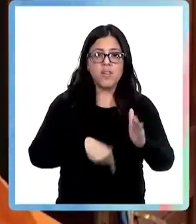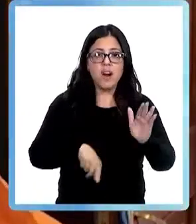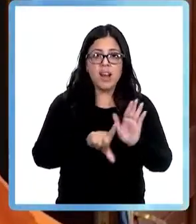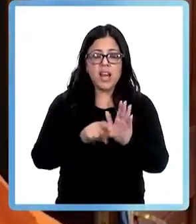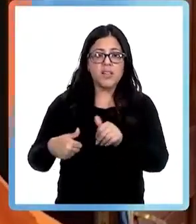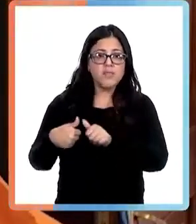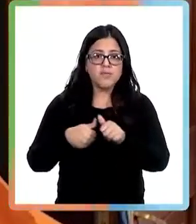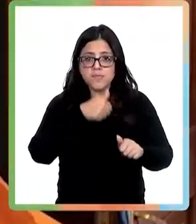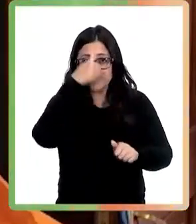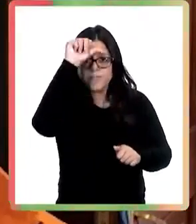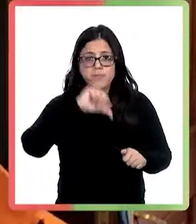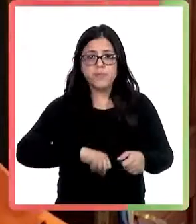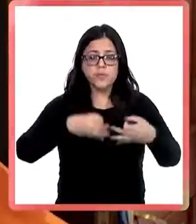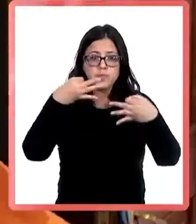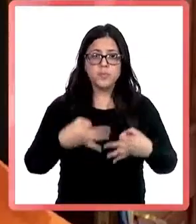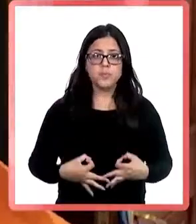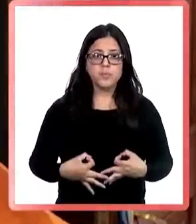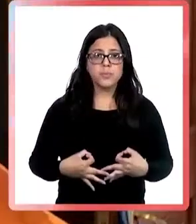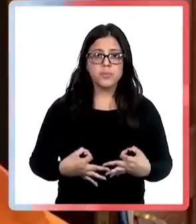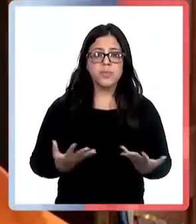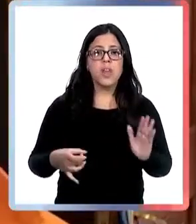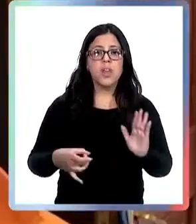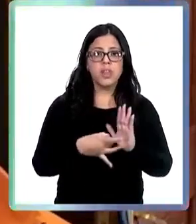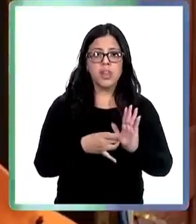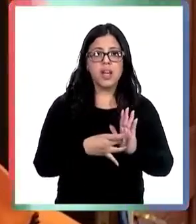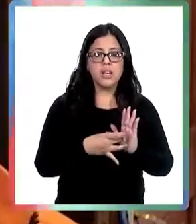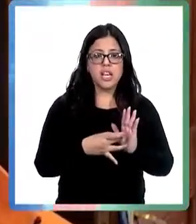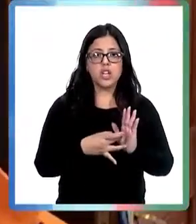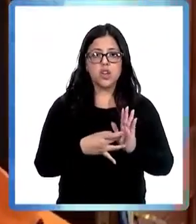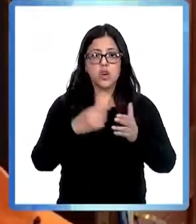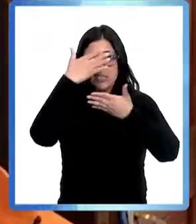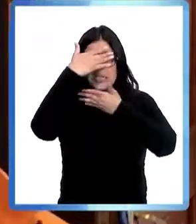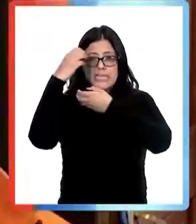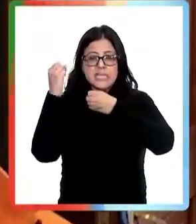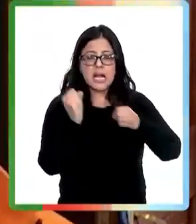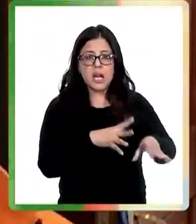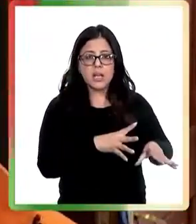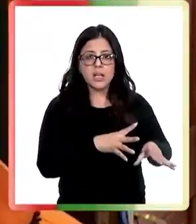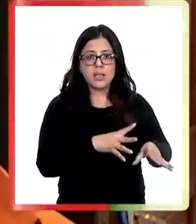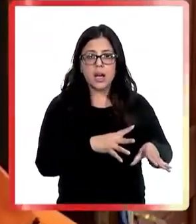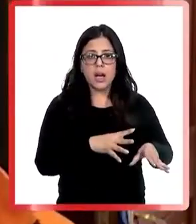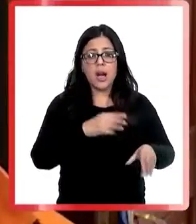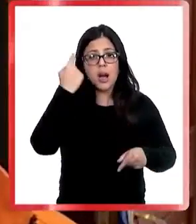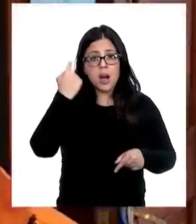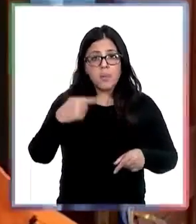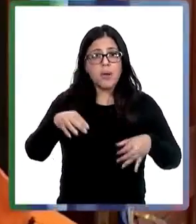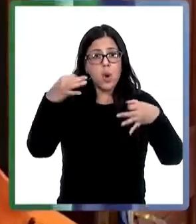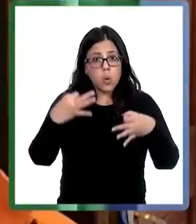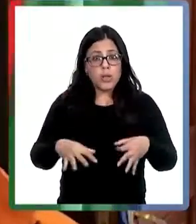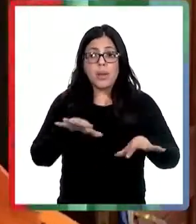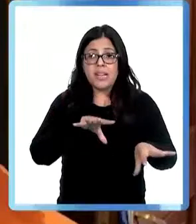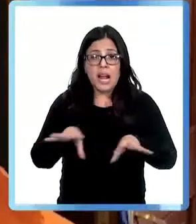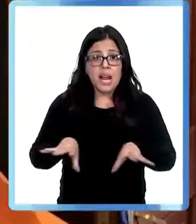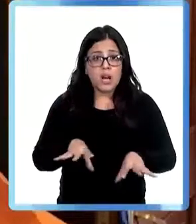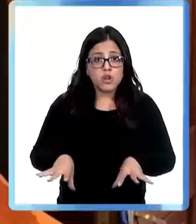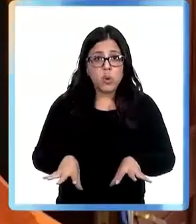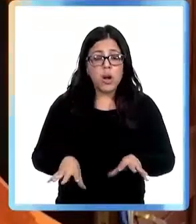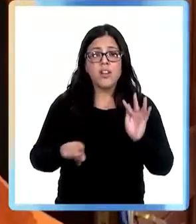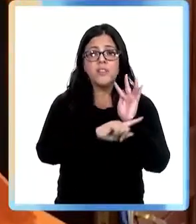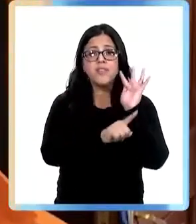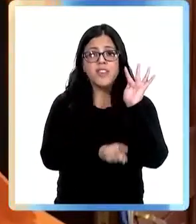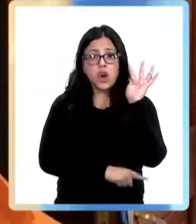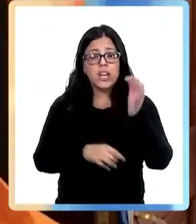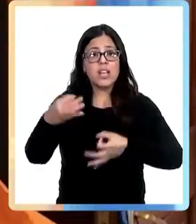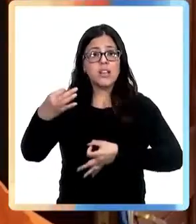terrorista. Pero al momento de actuar, fiscalía y tribunales fallan de manera incomprensible,